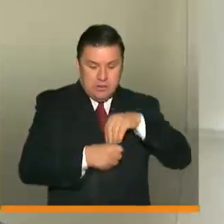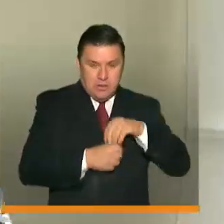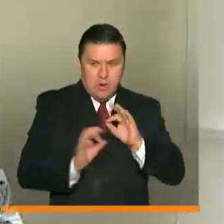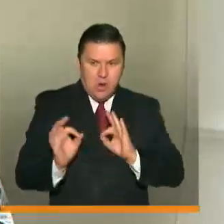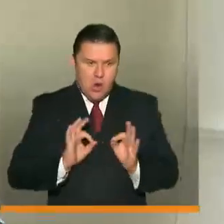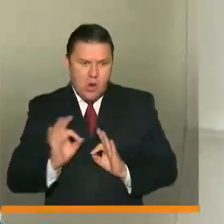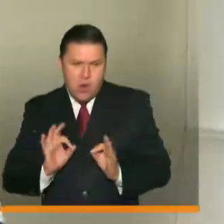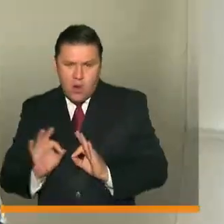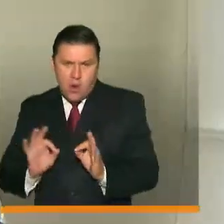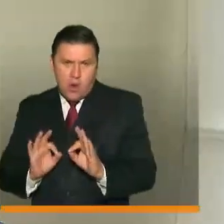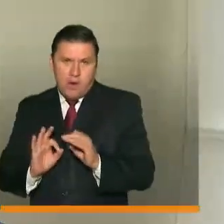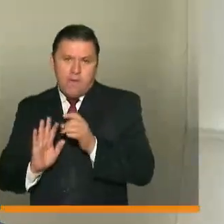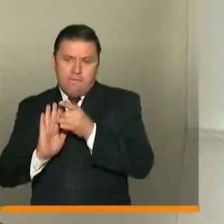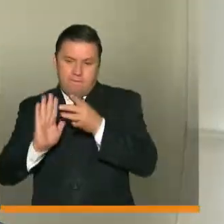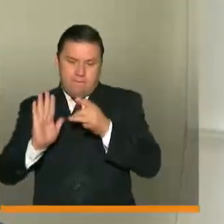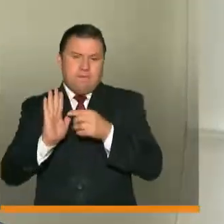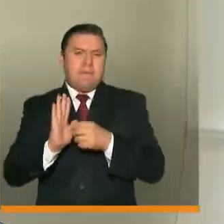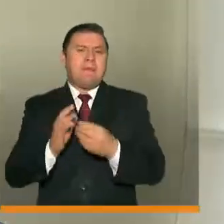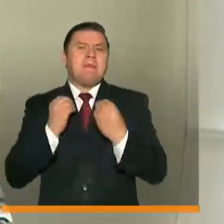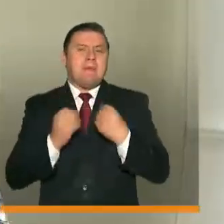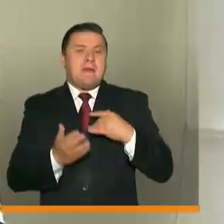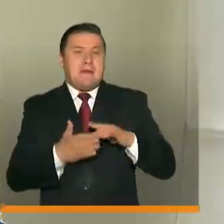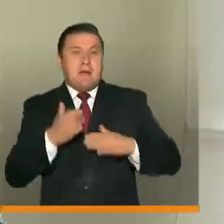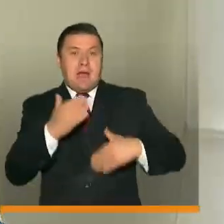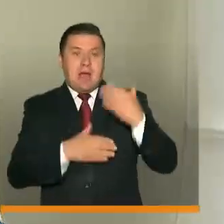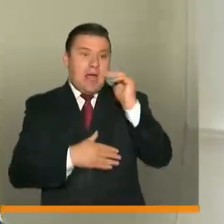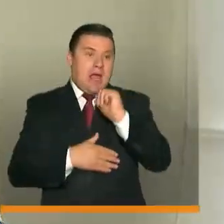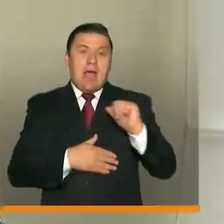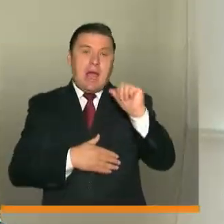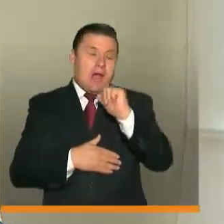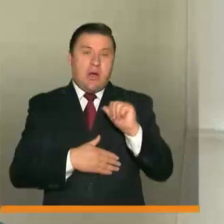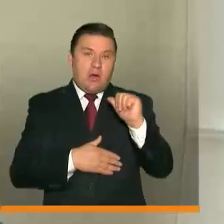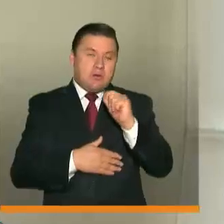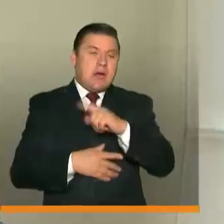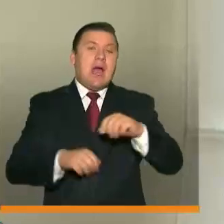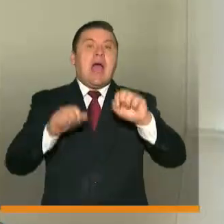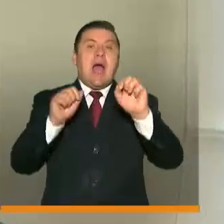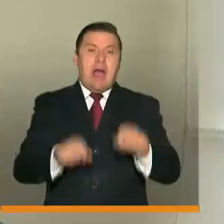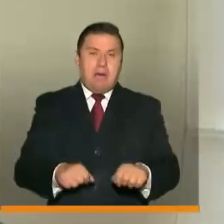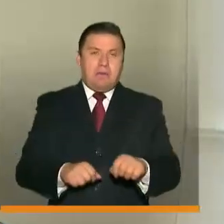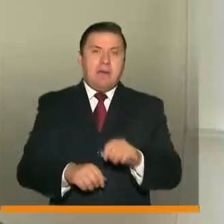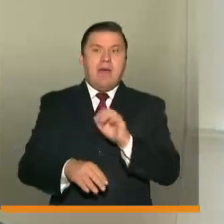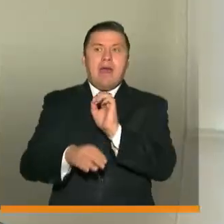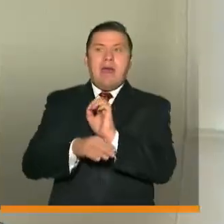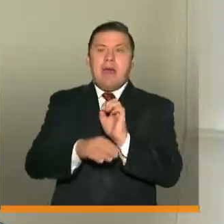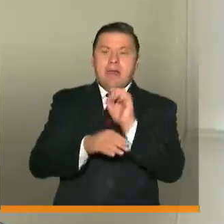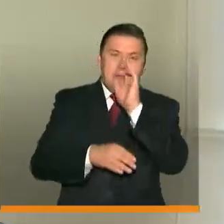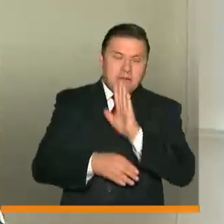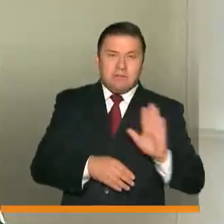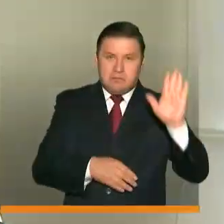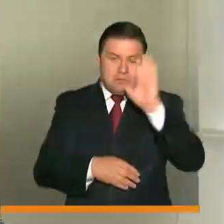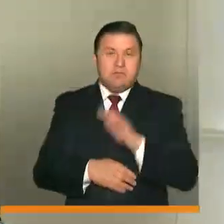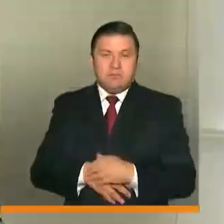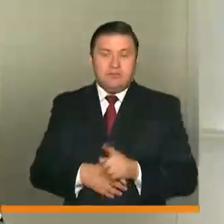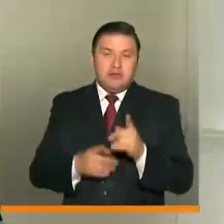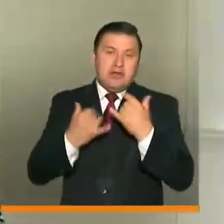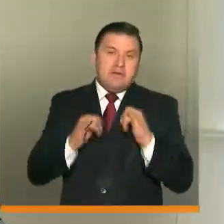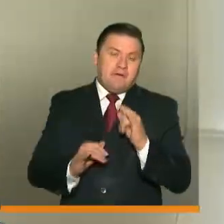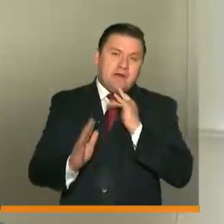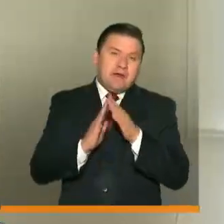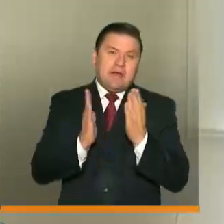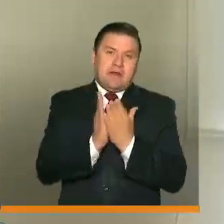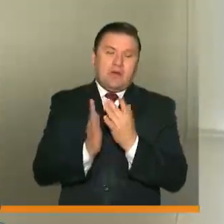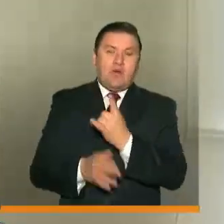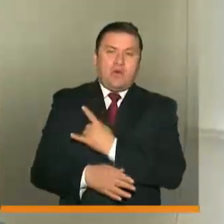organizamos también con estos calendarios para a partir de agosto tener las distintas aprobaciones por parte de las entidades territoriales. Y finalizo con